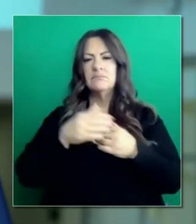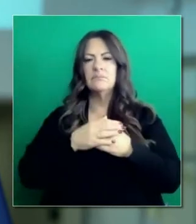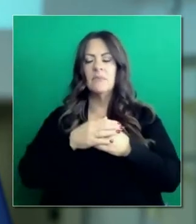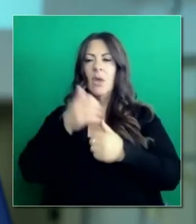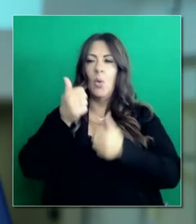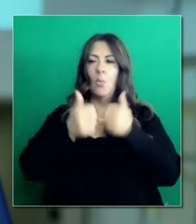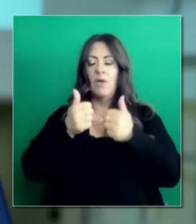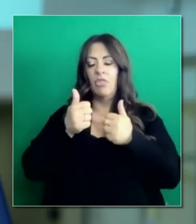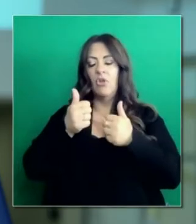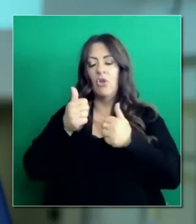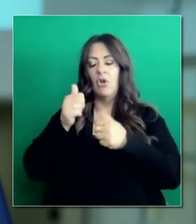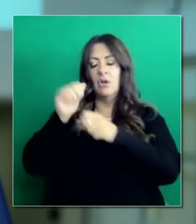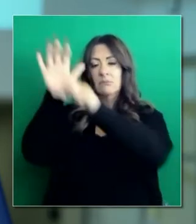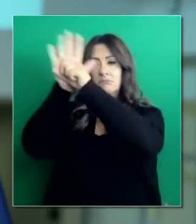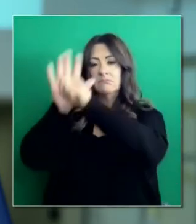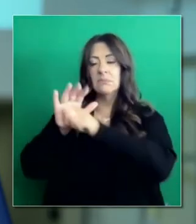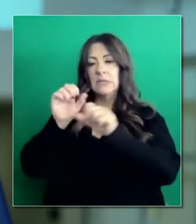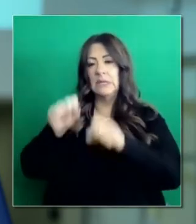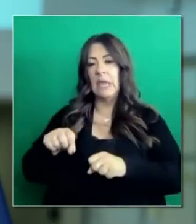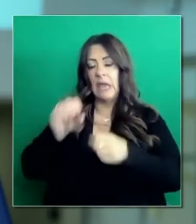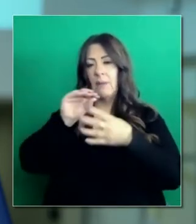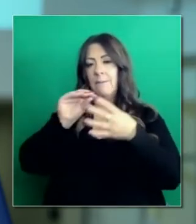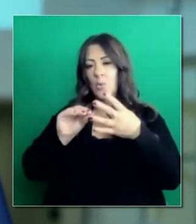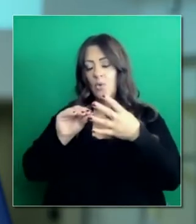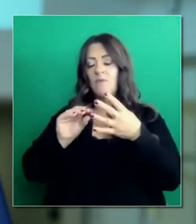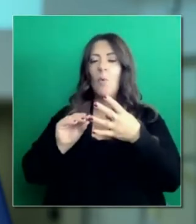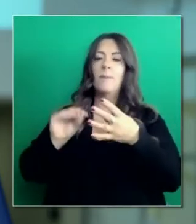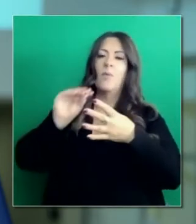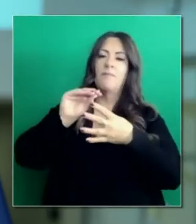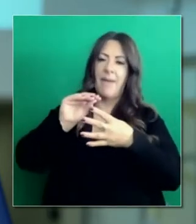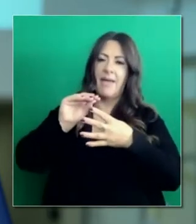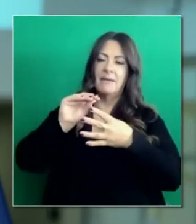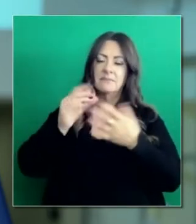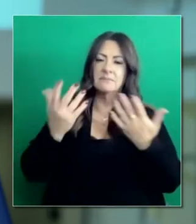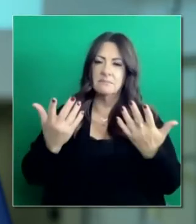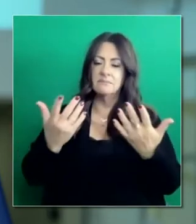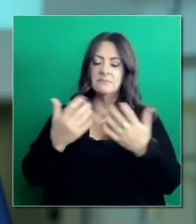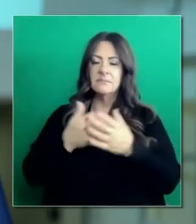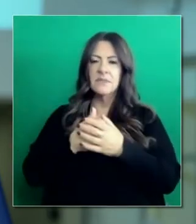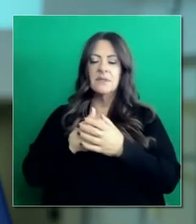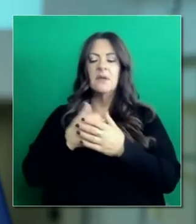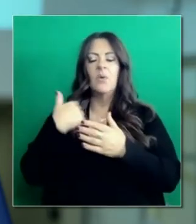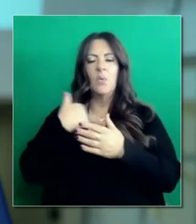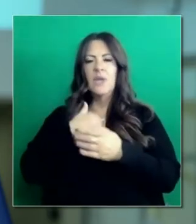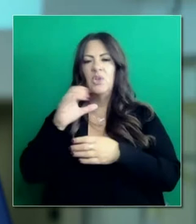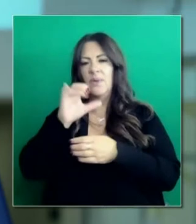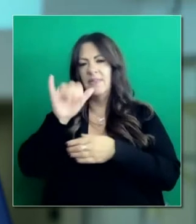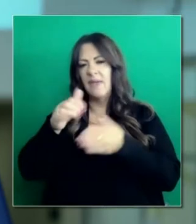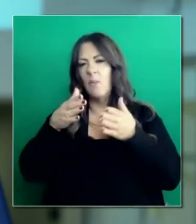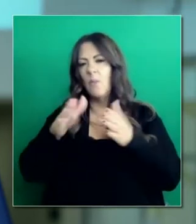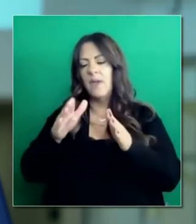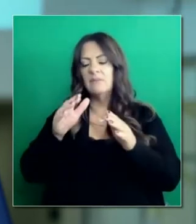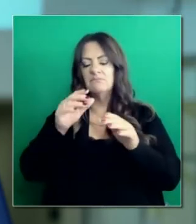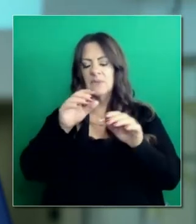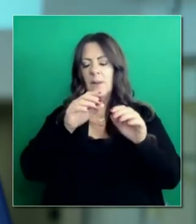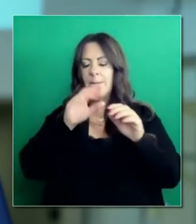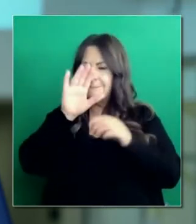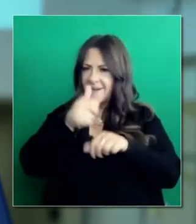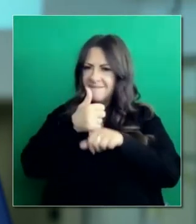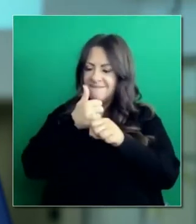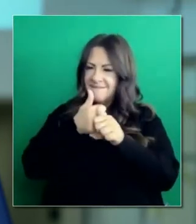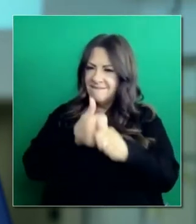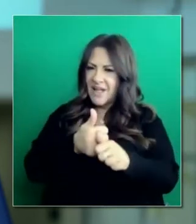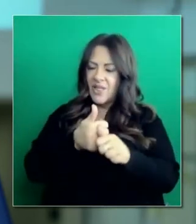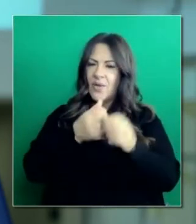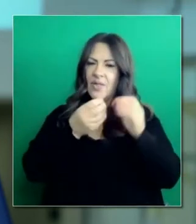utilizando el marco para evaluar qué tanto se puede mover un